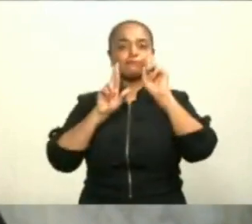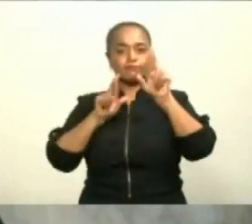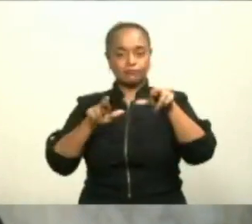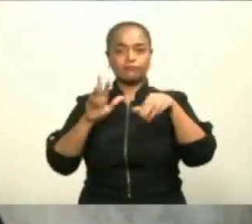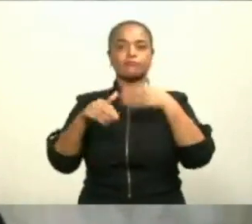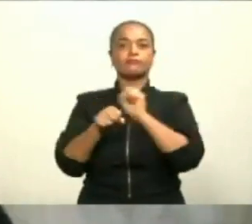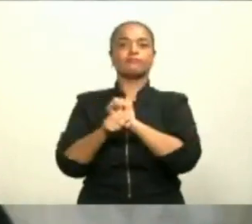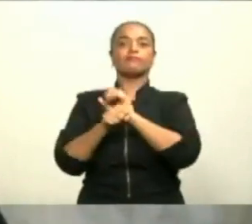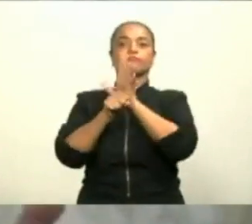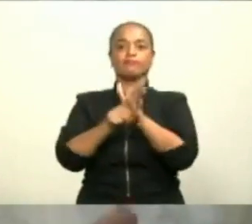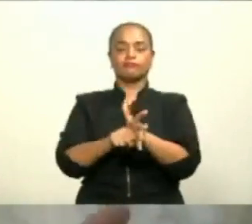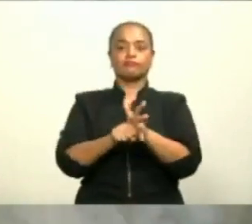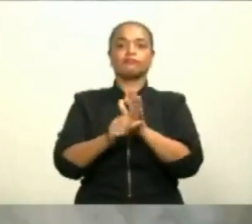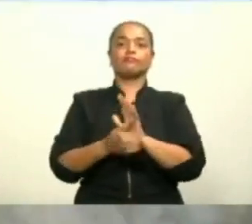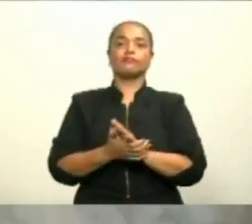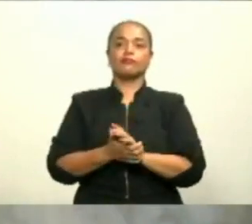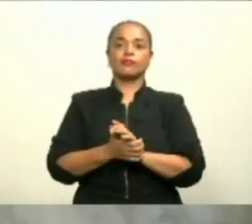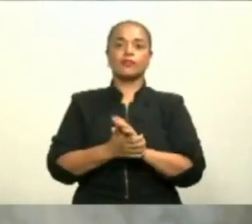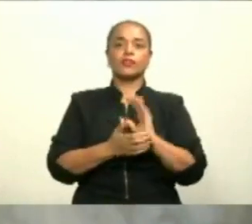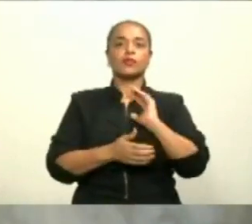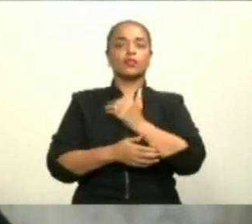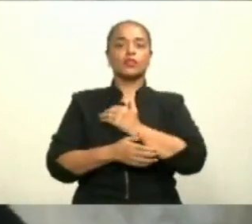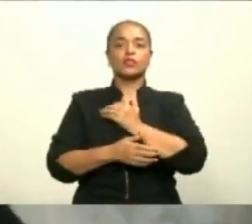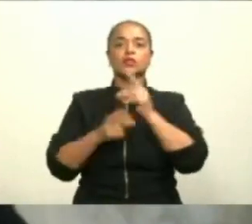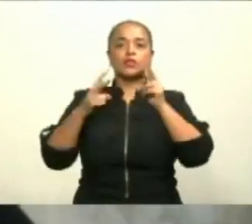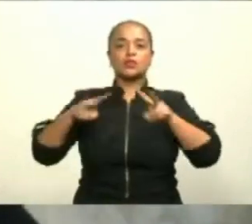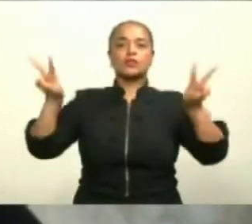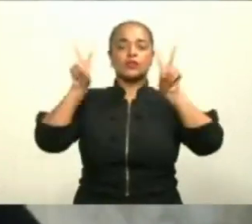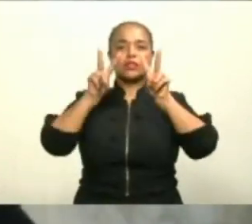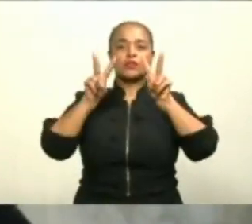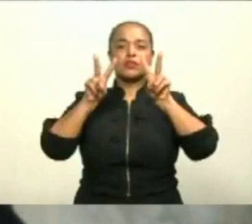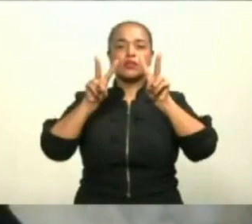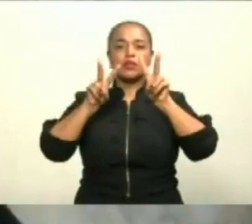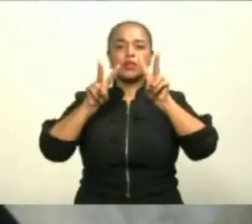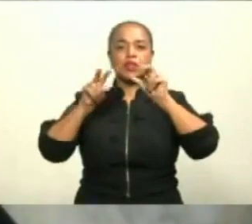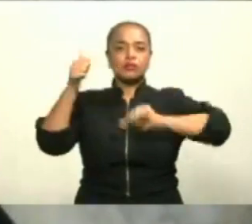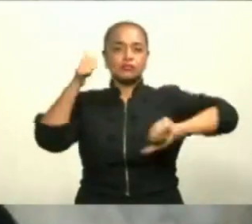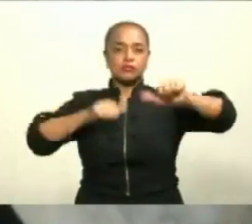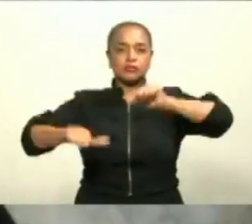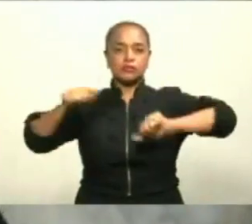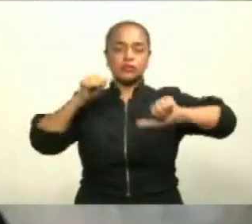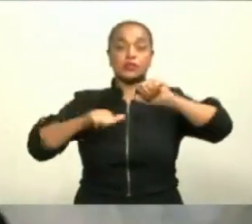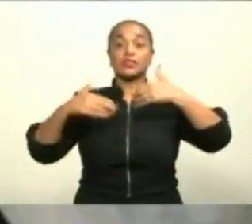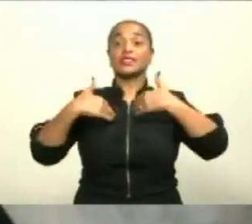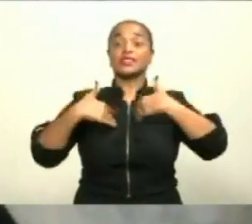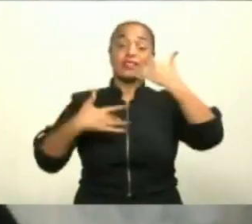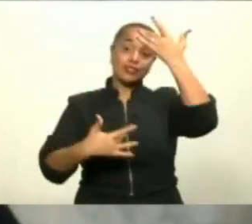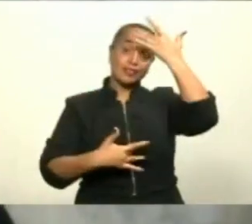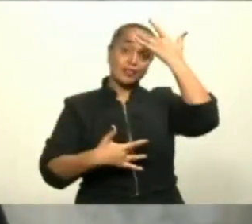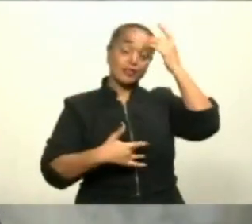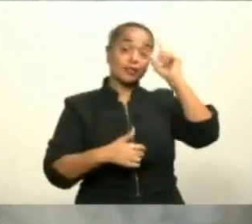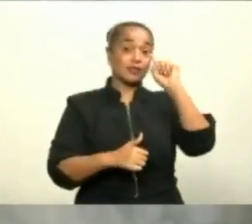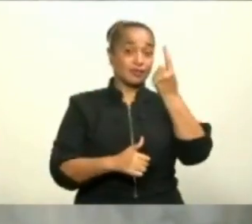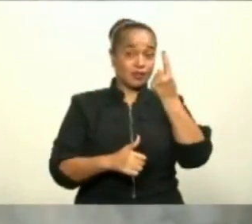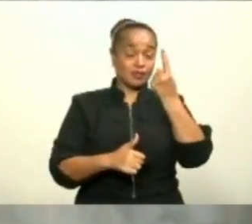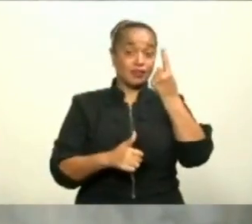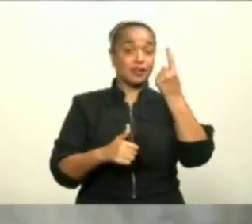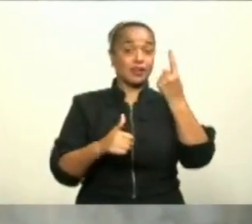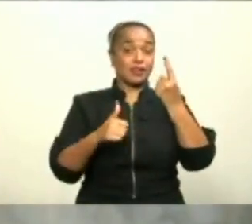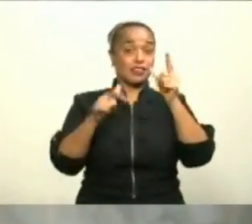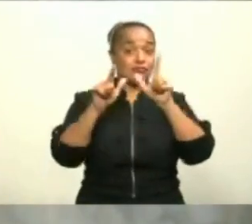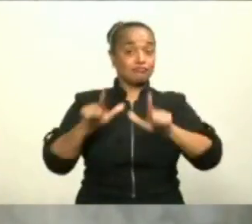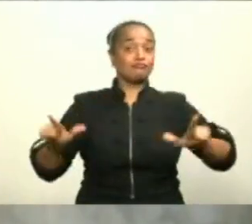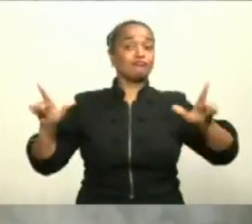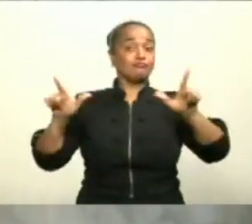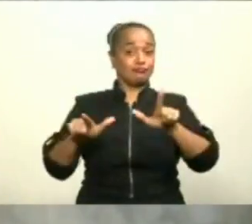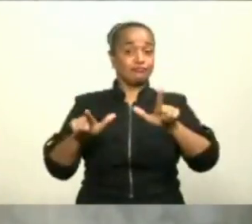de COVID-19, consistente con nuestros valores de seguir la ciencia, poner a los pacientes en primer lugar y hacer lo correcto. Nuestras prioridades